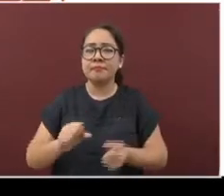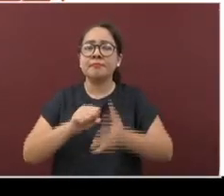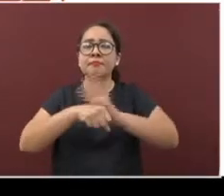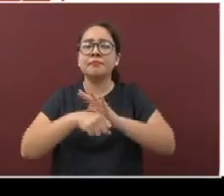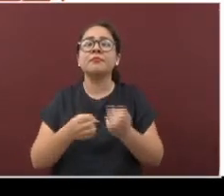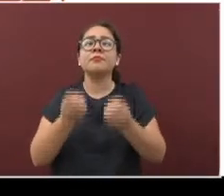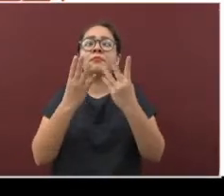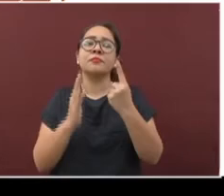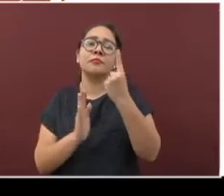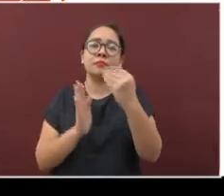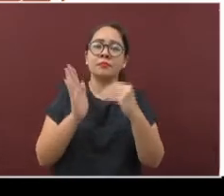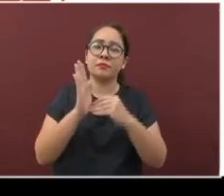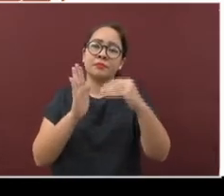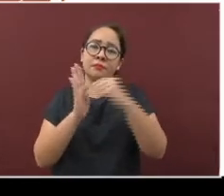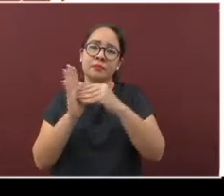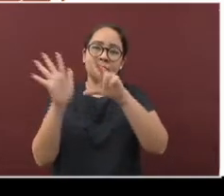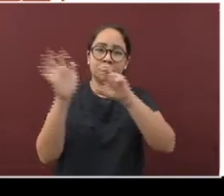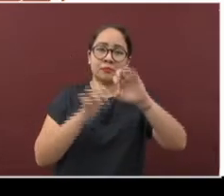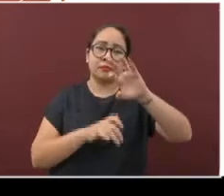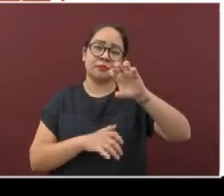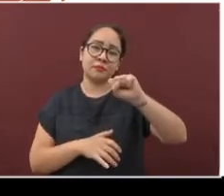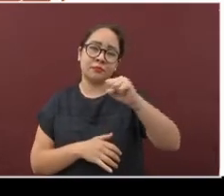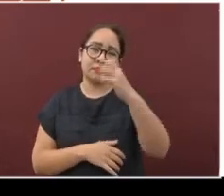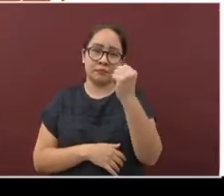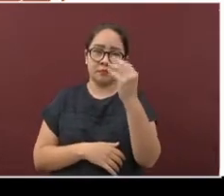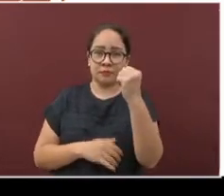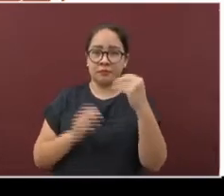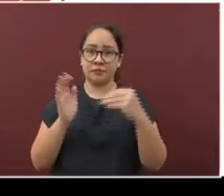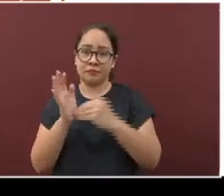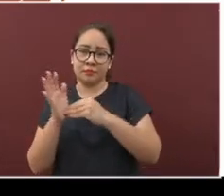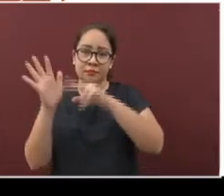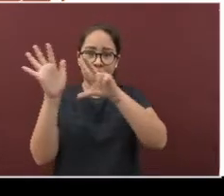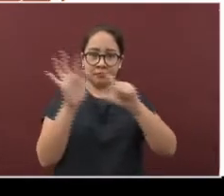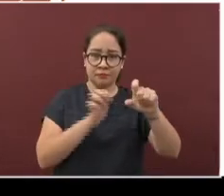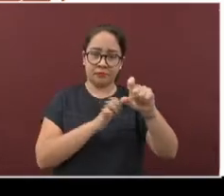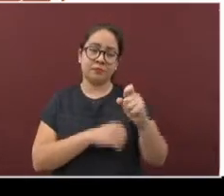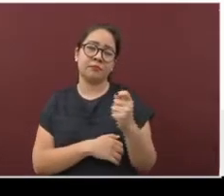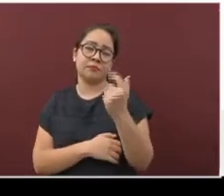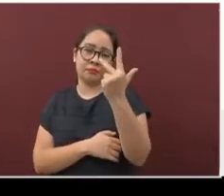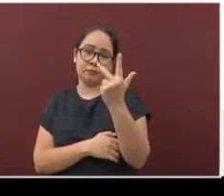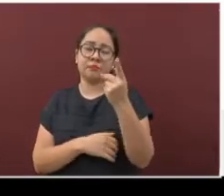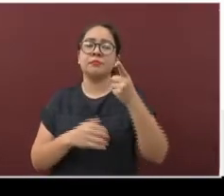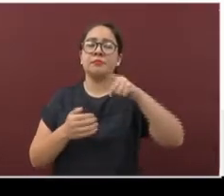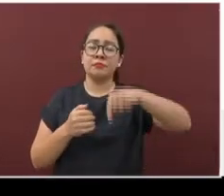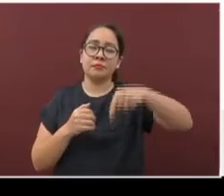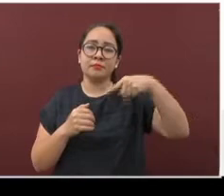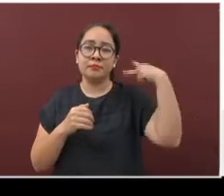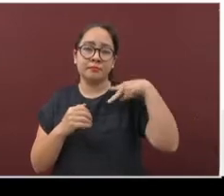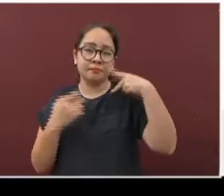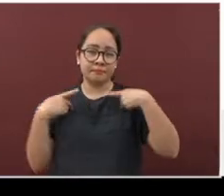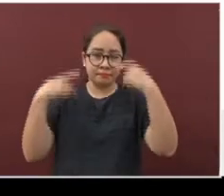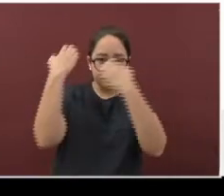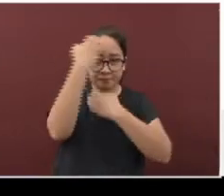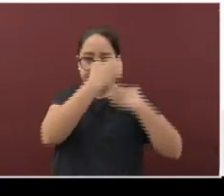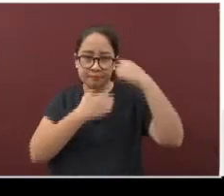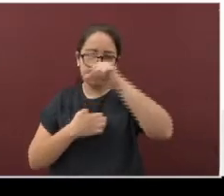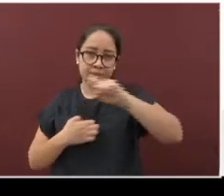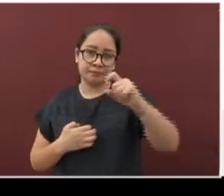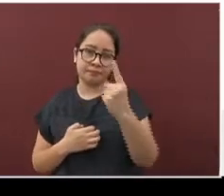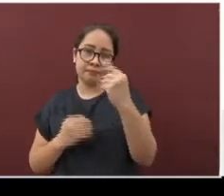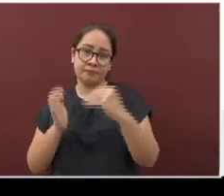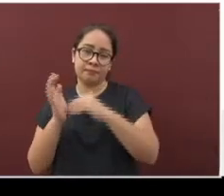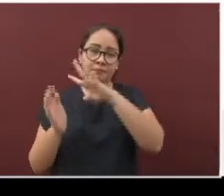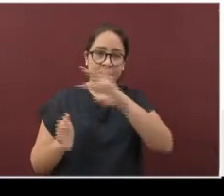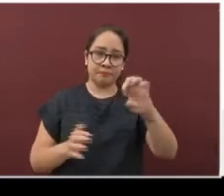1.869.708. A nivel del estado se han estudiado 101.415